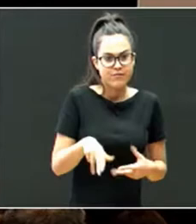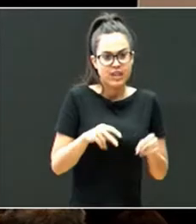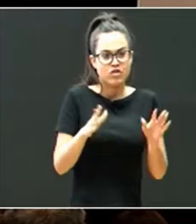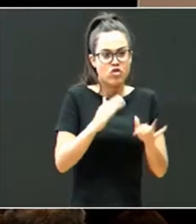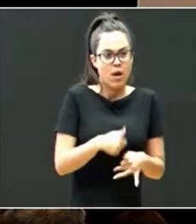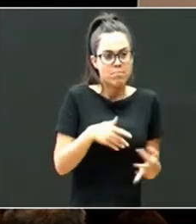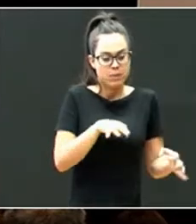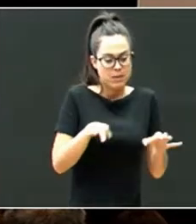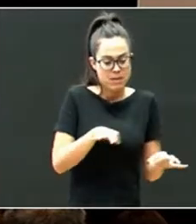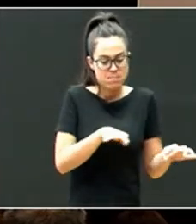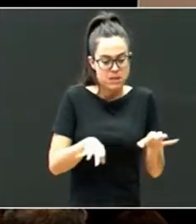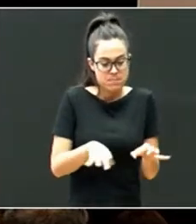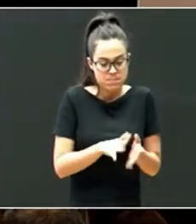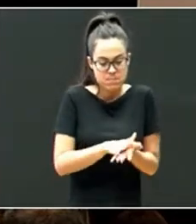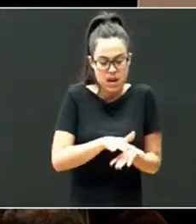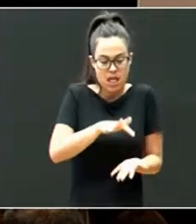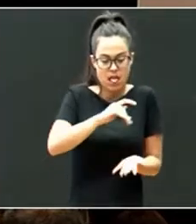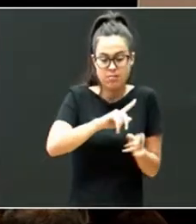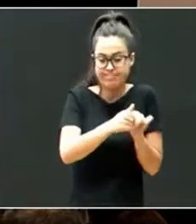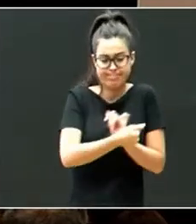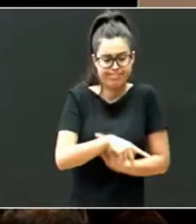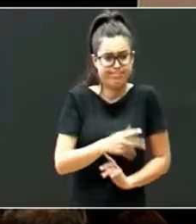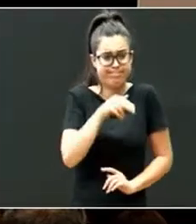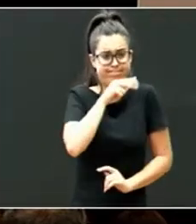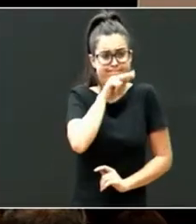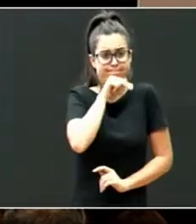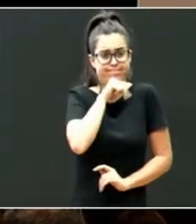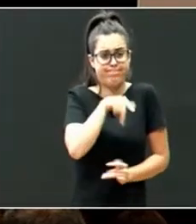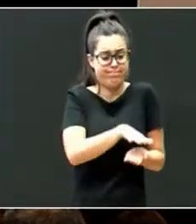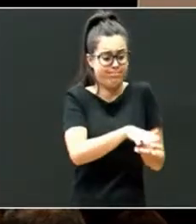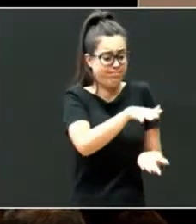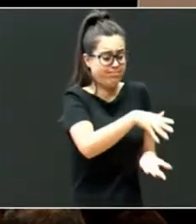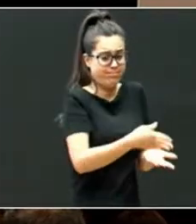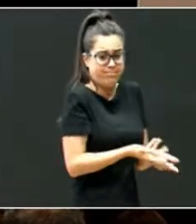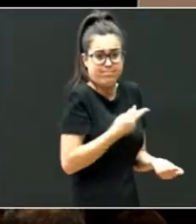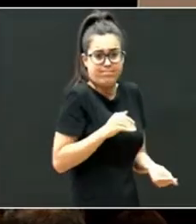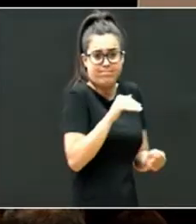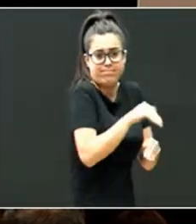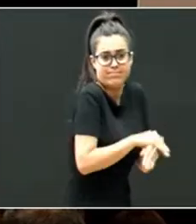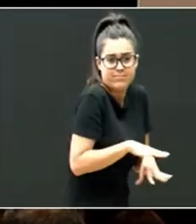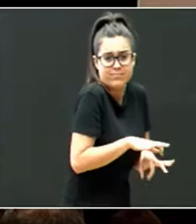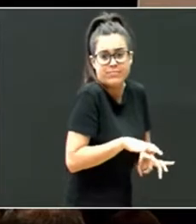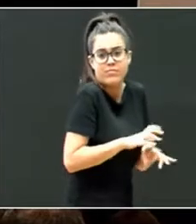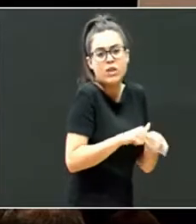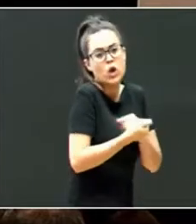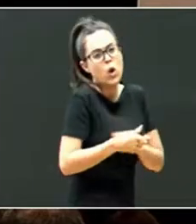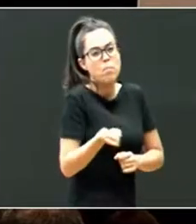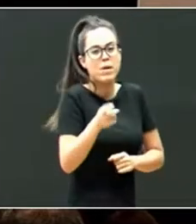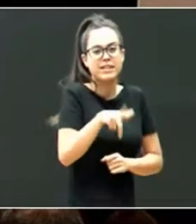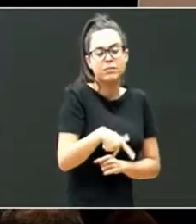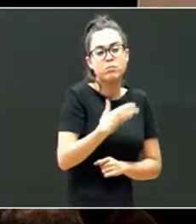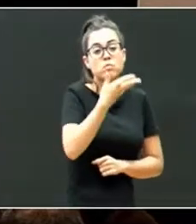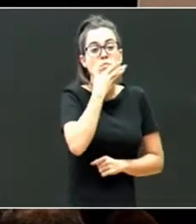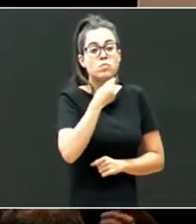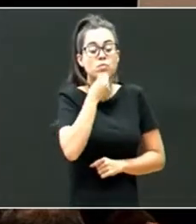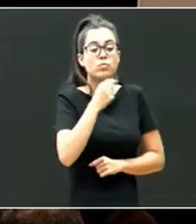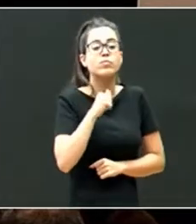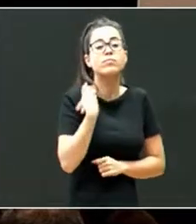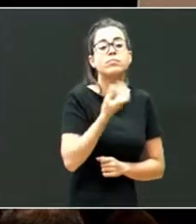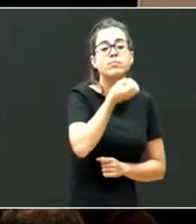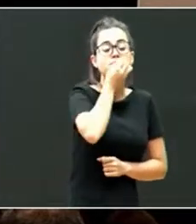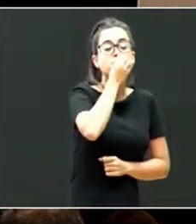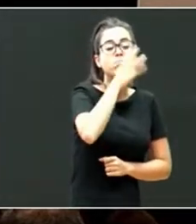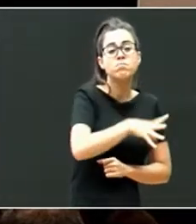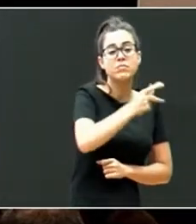si para el final es posible que veamos un vídeo con una metáfora que a mí me parece muy bonita. Bueno, adopción, desafíos y necesidades